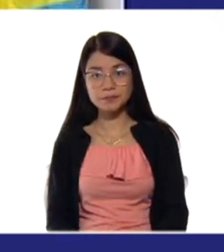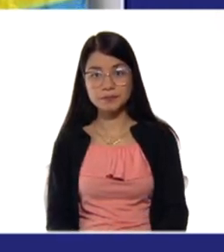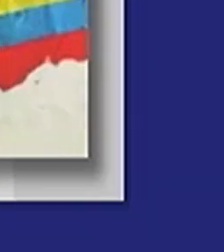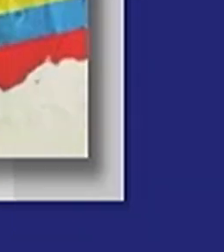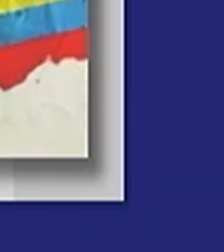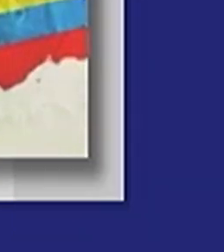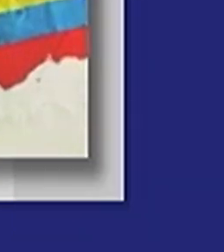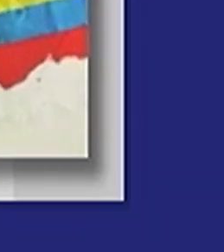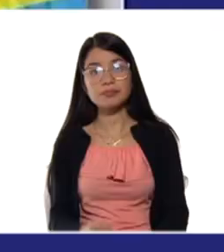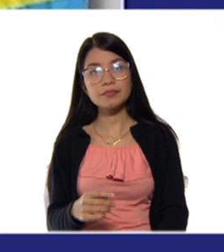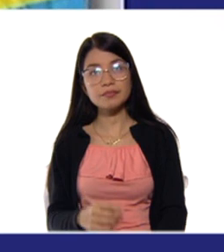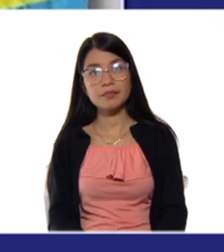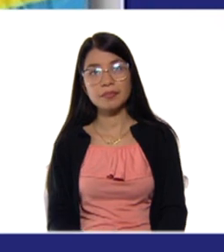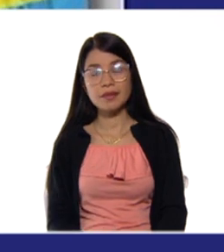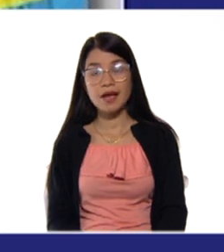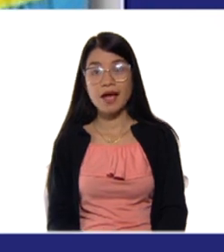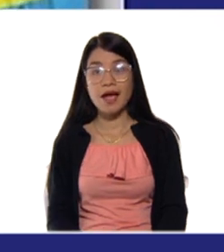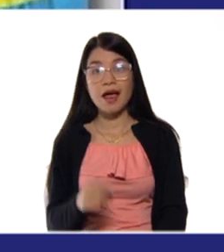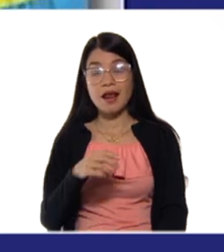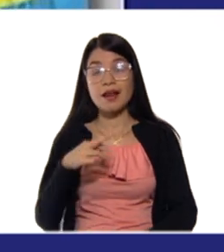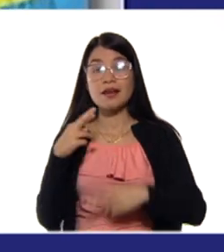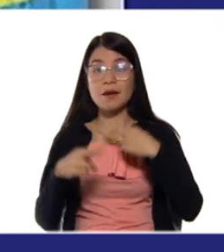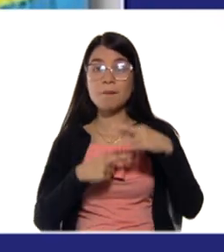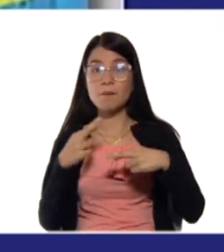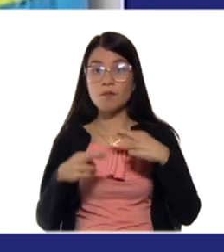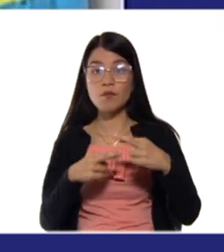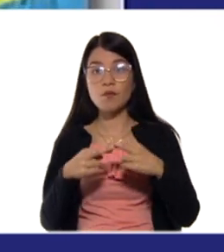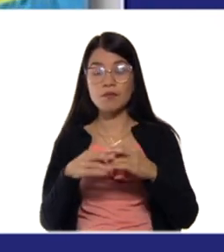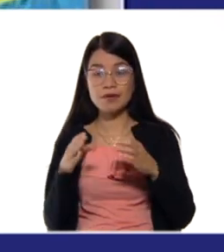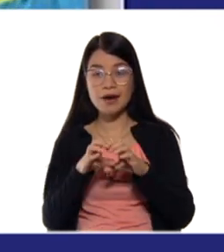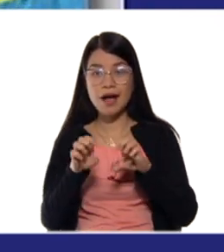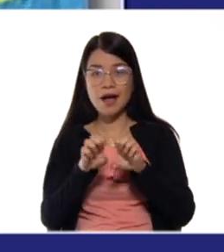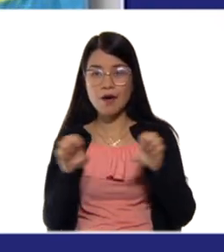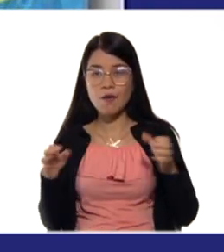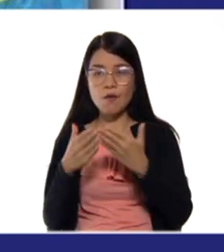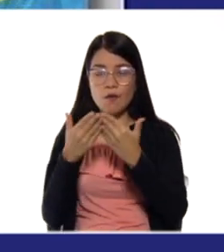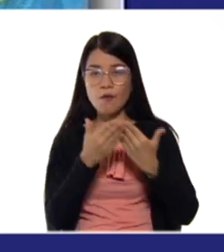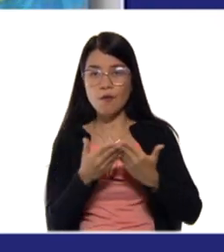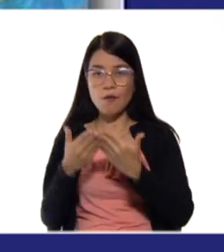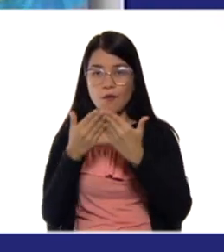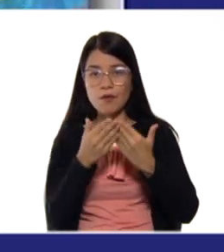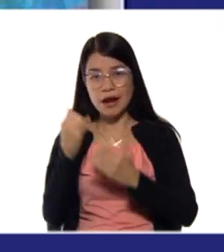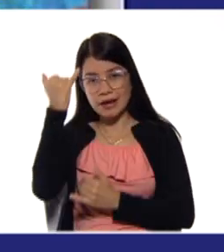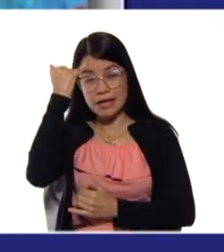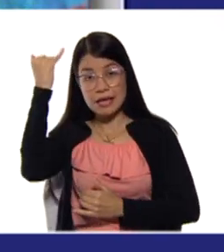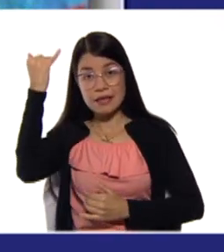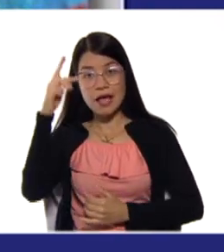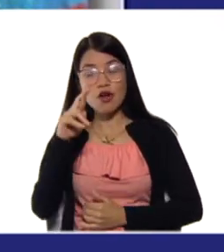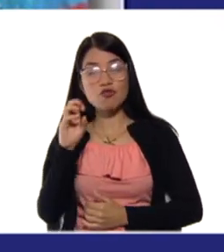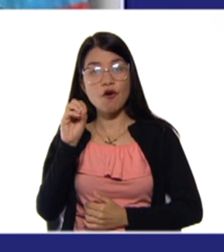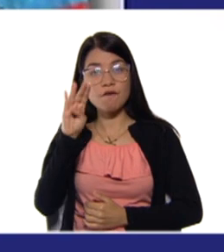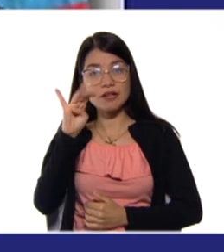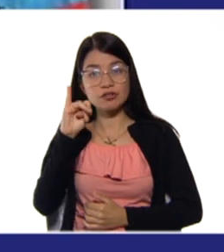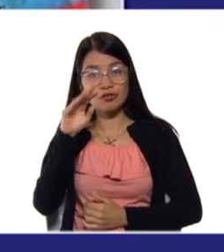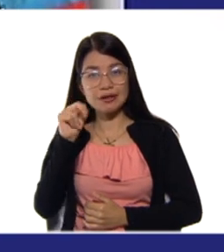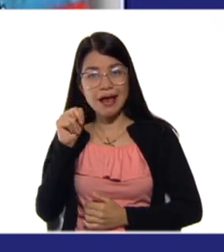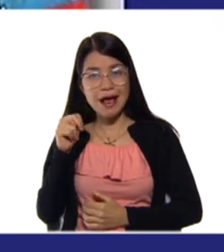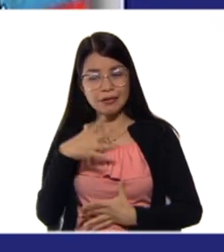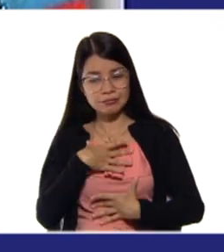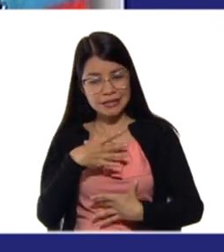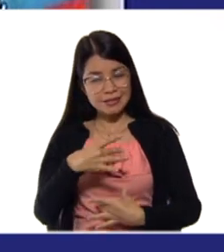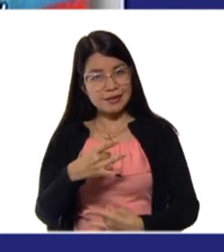La República Escolar, una idea robinsoniana, es uno de los aspectos más llamativos de mi experiencia